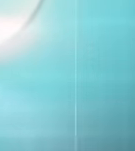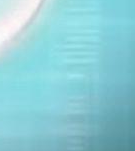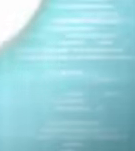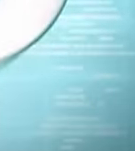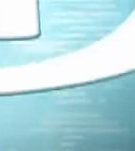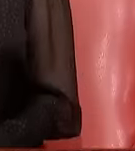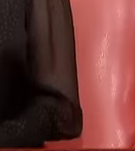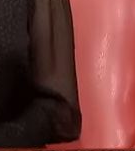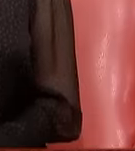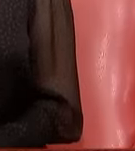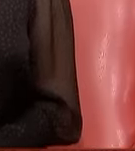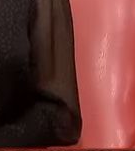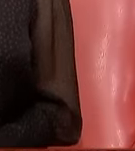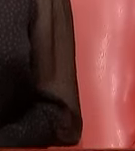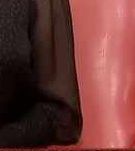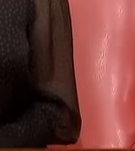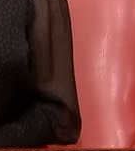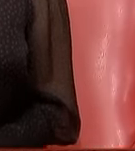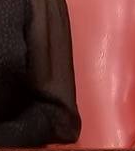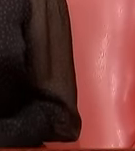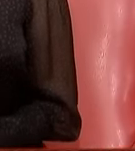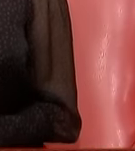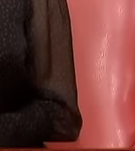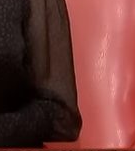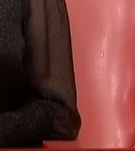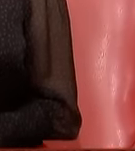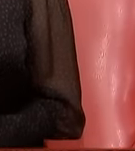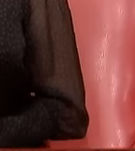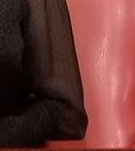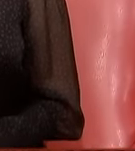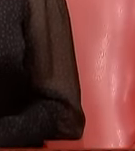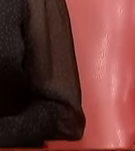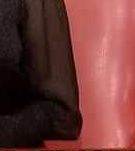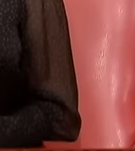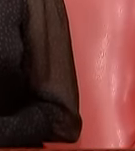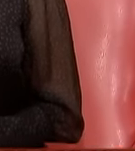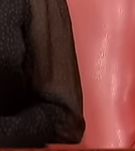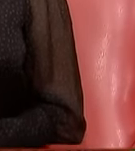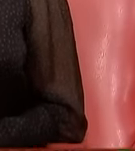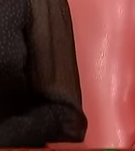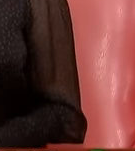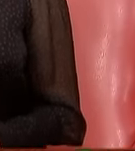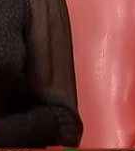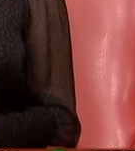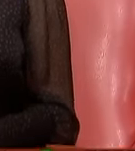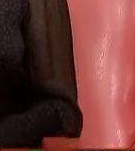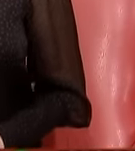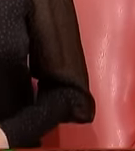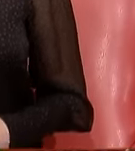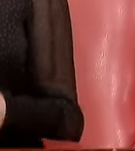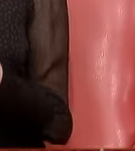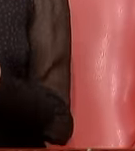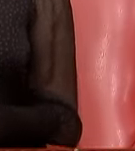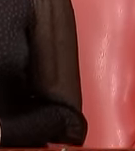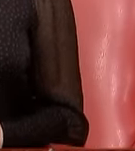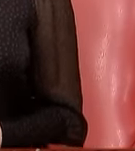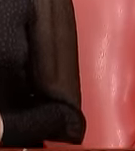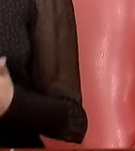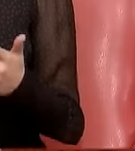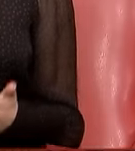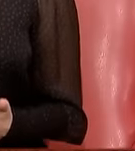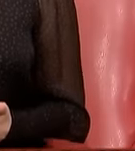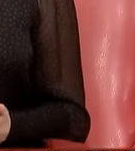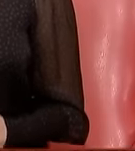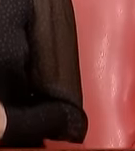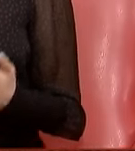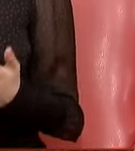obtenidos de diferentes empresas o inversionistas al momento este camino por llegar a la luna lo recorren Space Cell